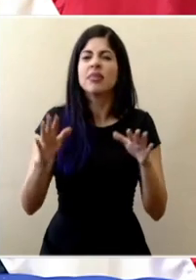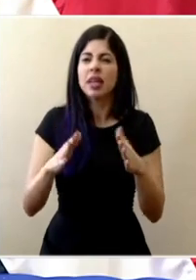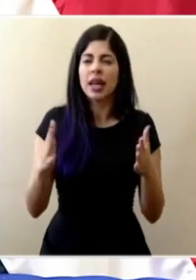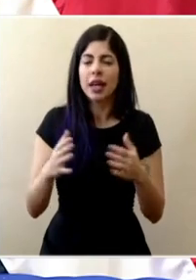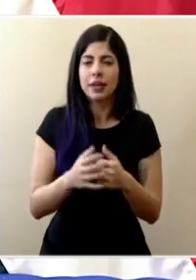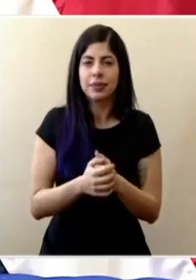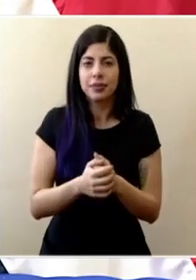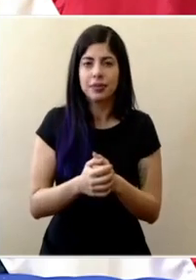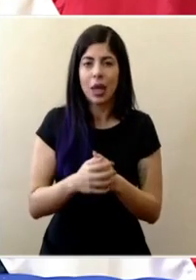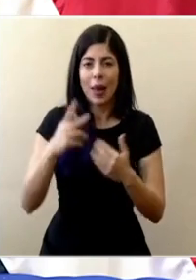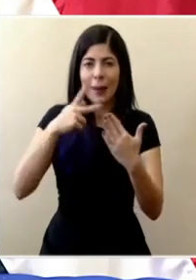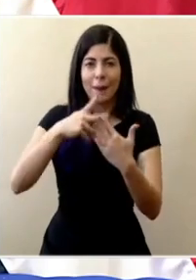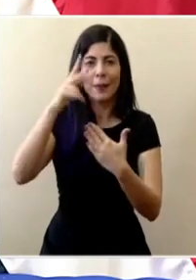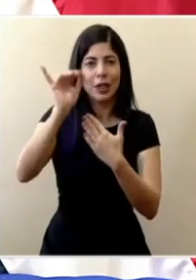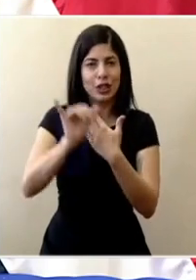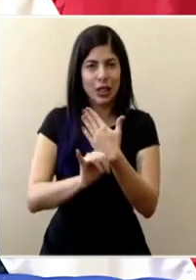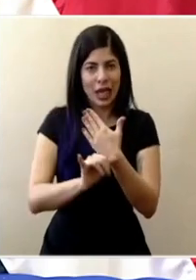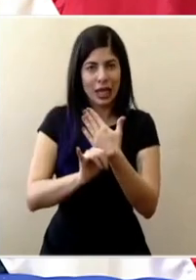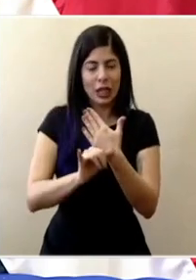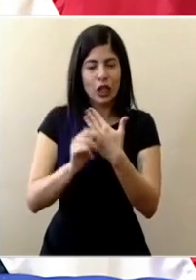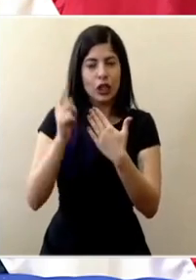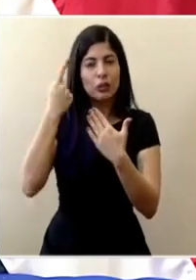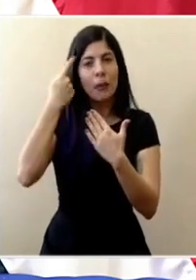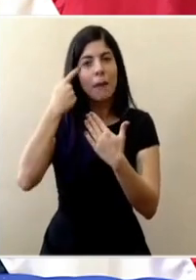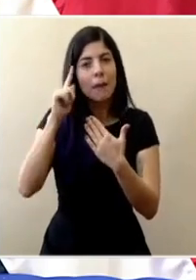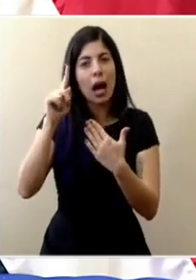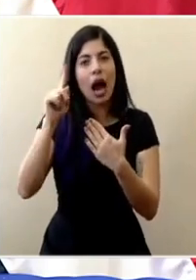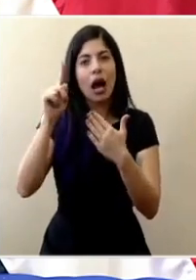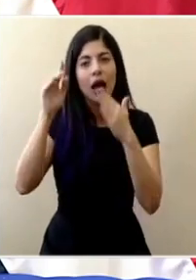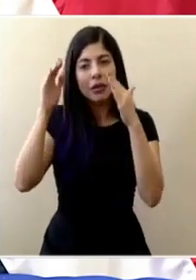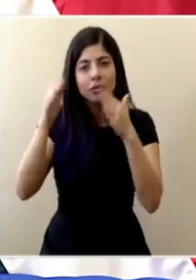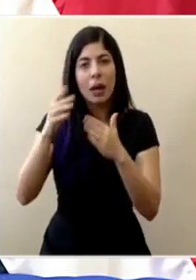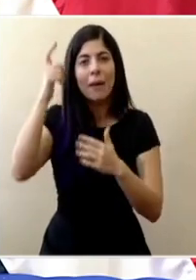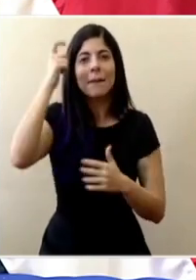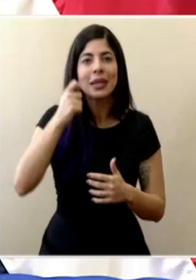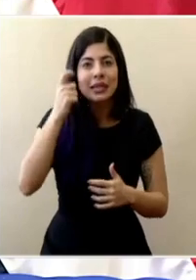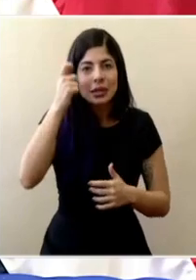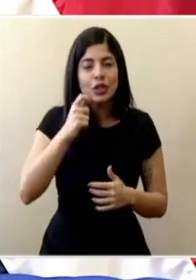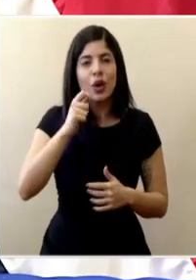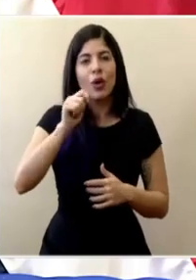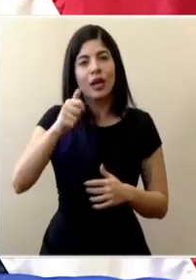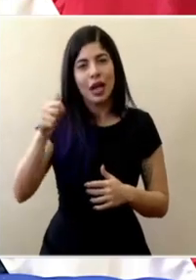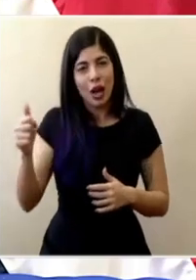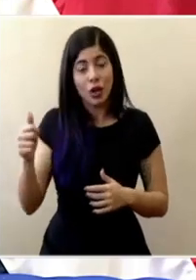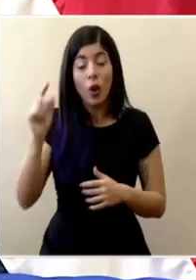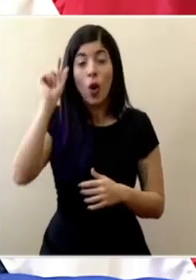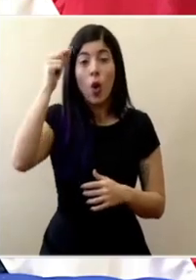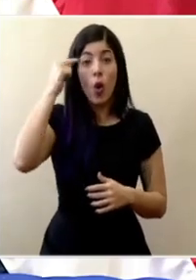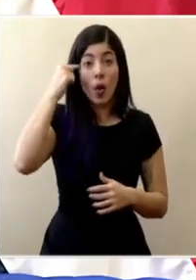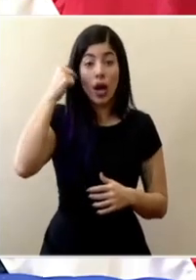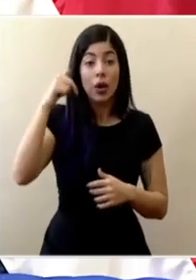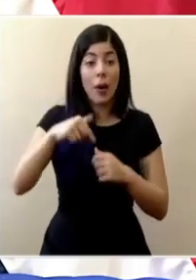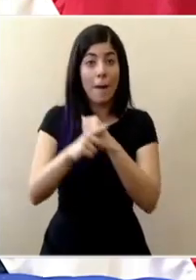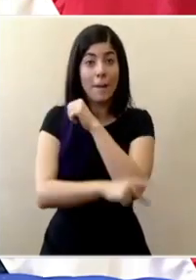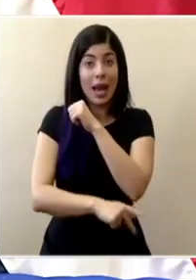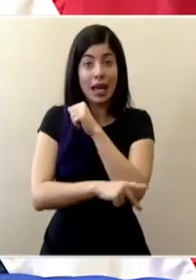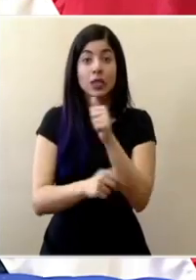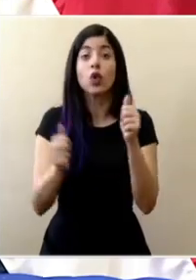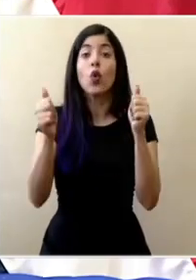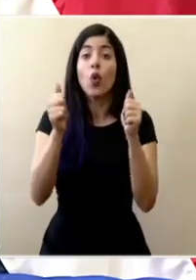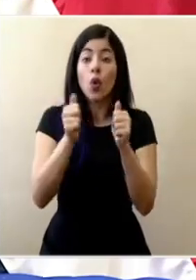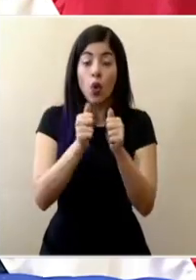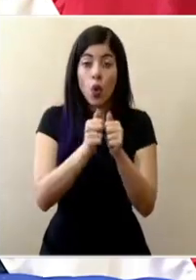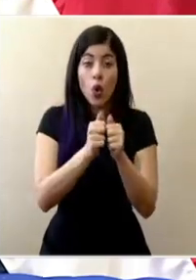con estos proyectos que van orientados a pensiones y demás el gobierno de la república en conjunto